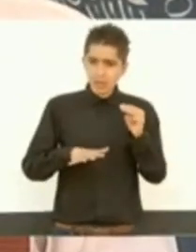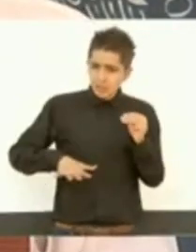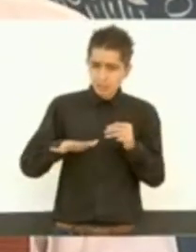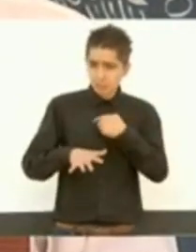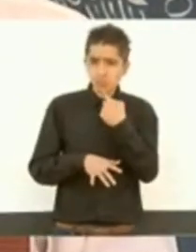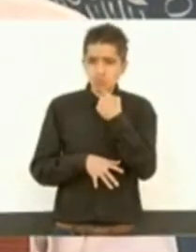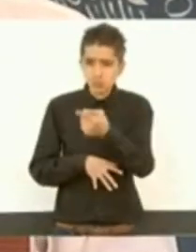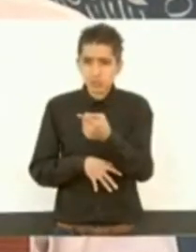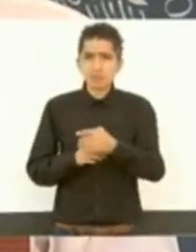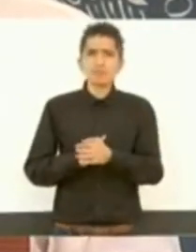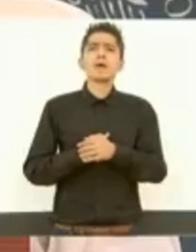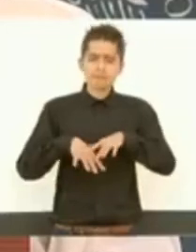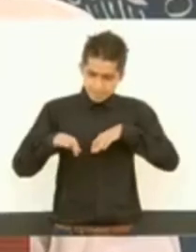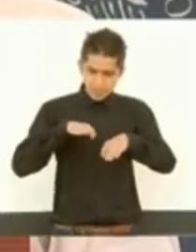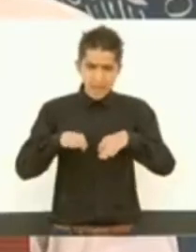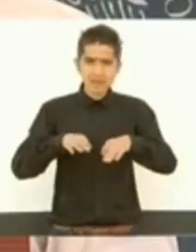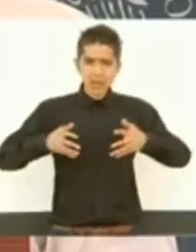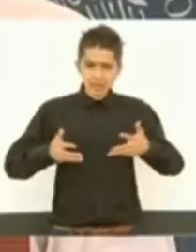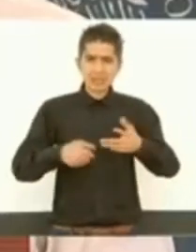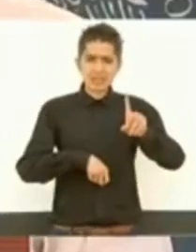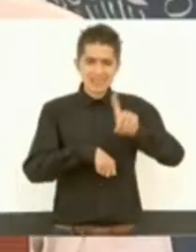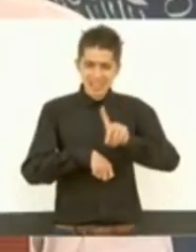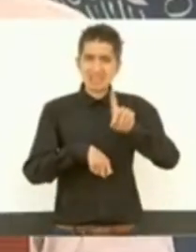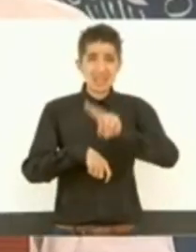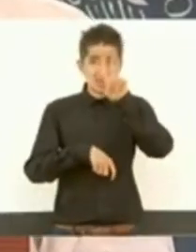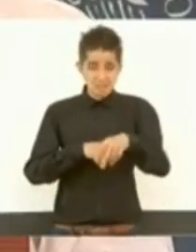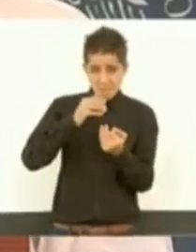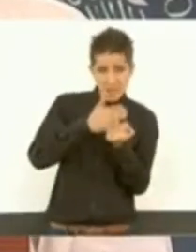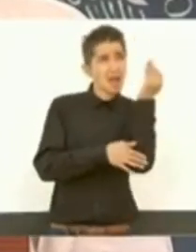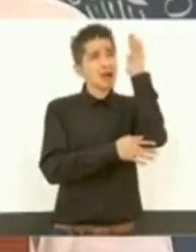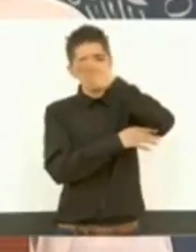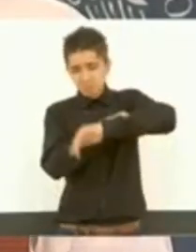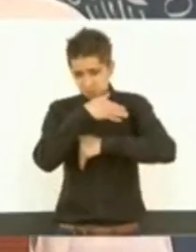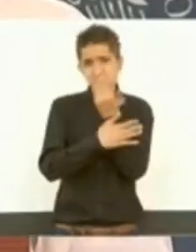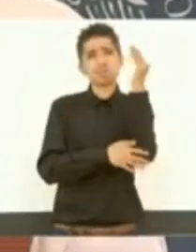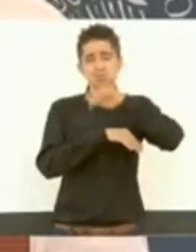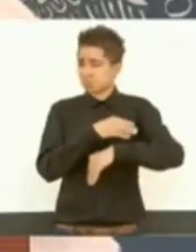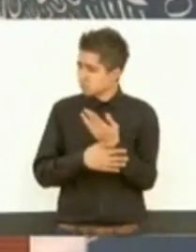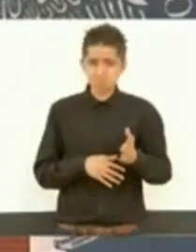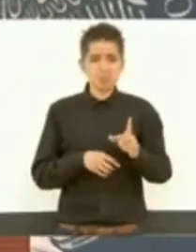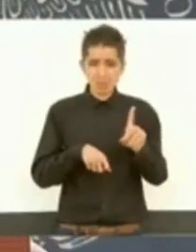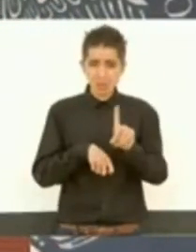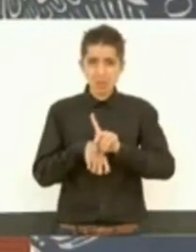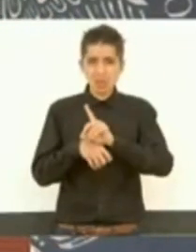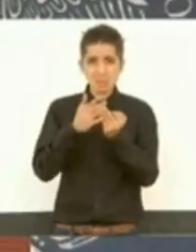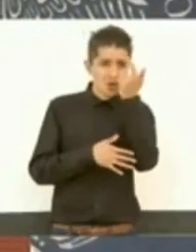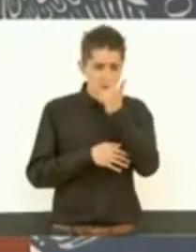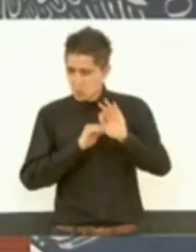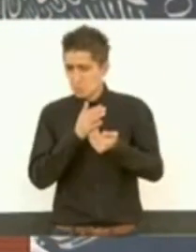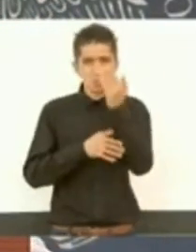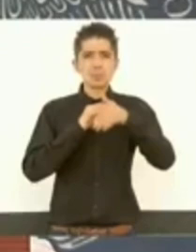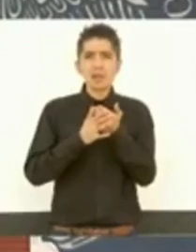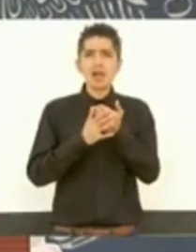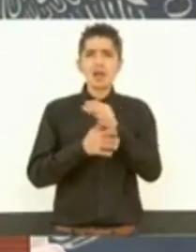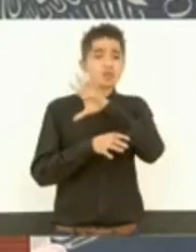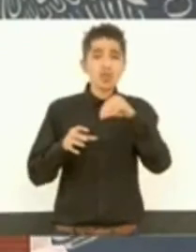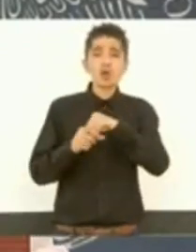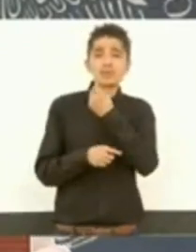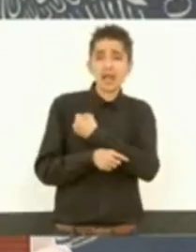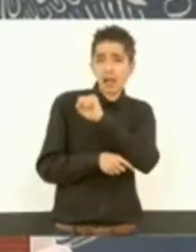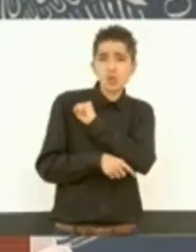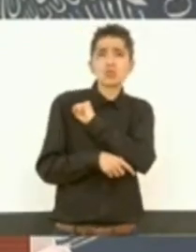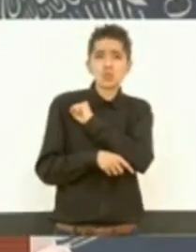trabajando día y noche, de manera coordinada, todo el sector salud